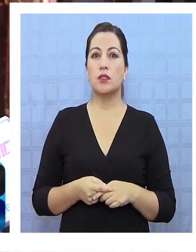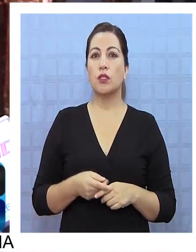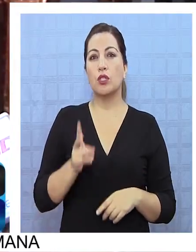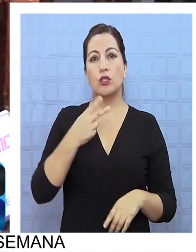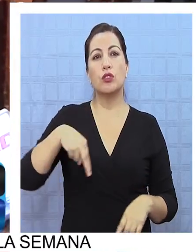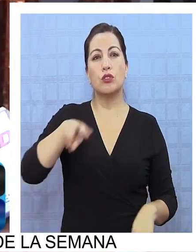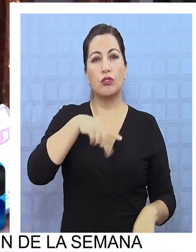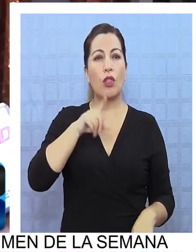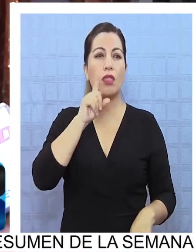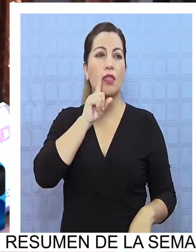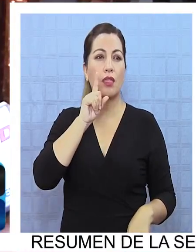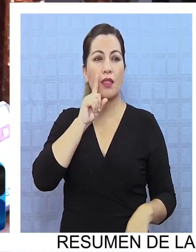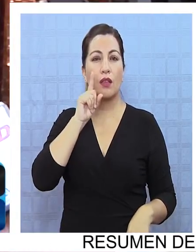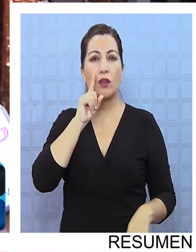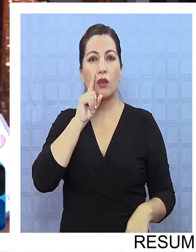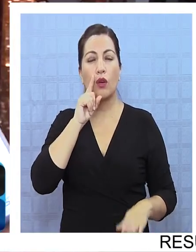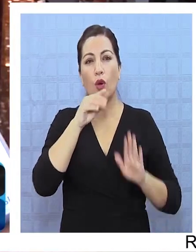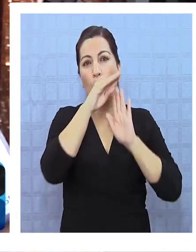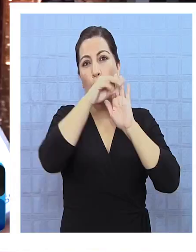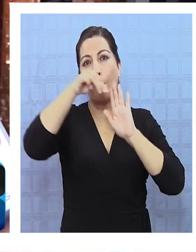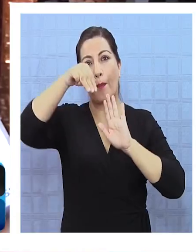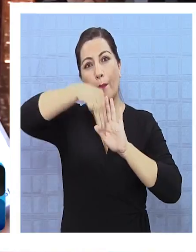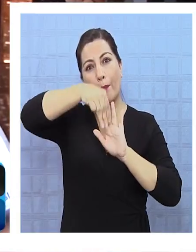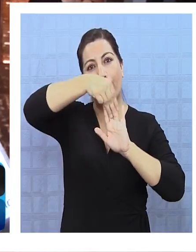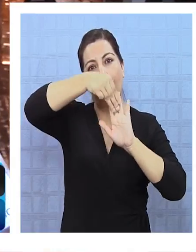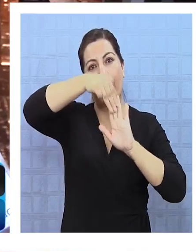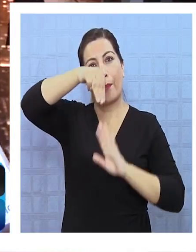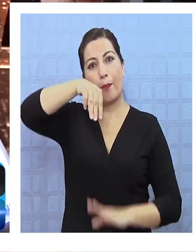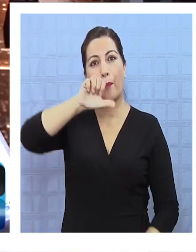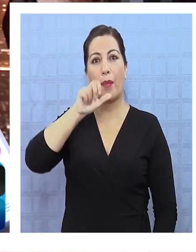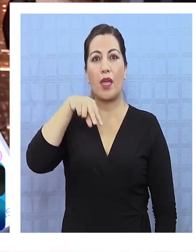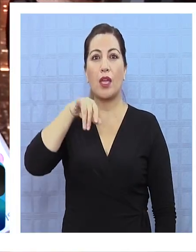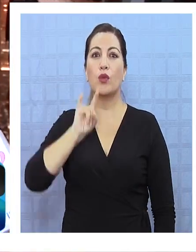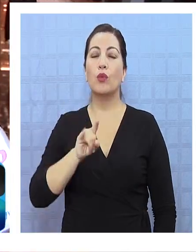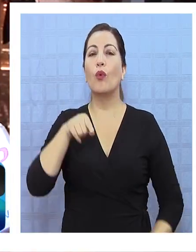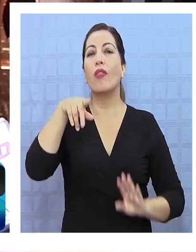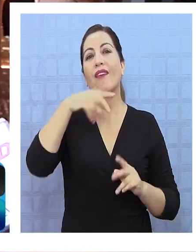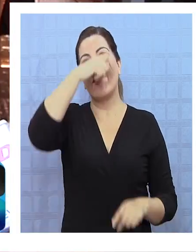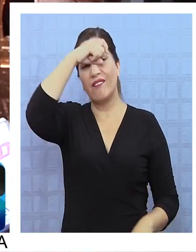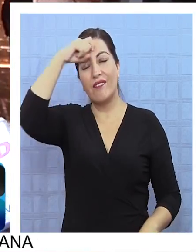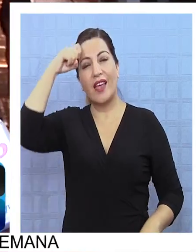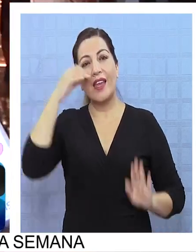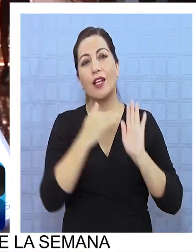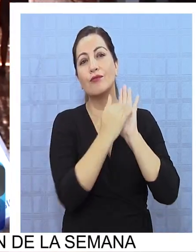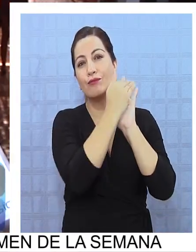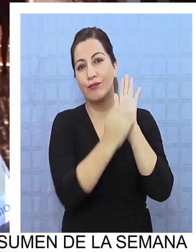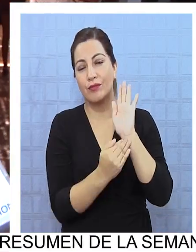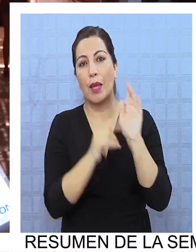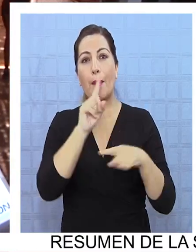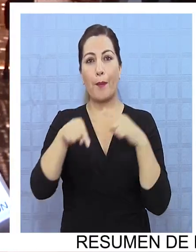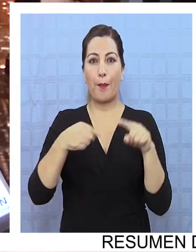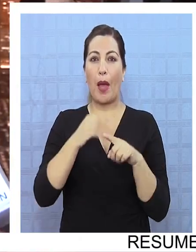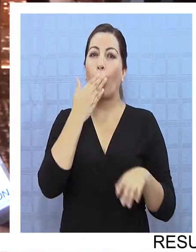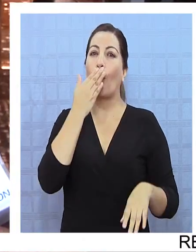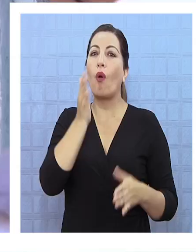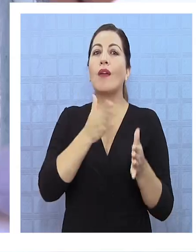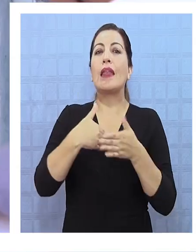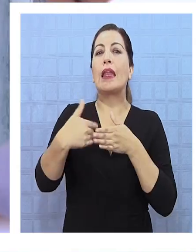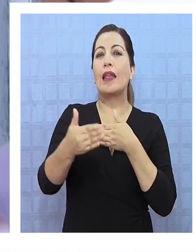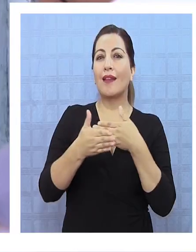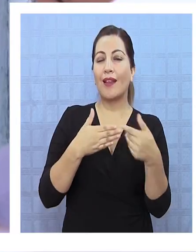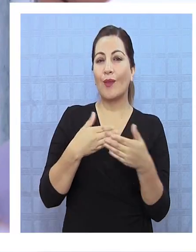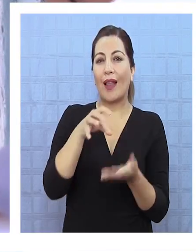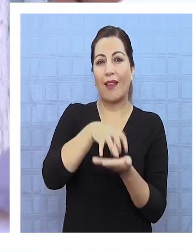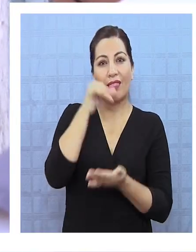tenemos también una carta y un menú exquisito de verano, además acompañado de jugos naturales de la